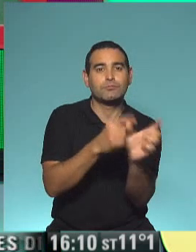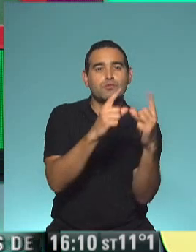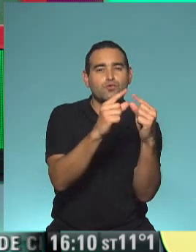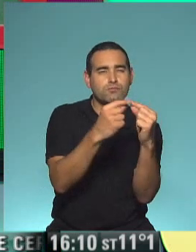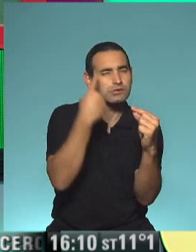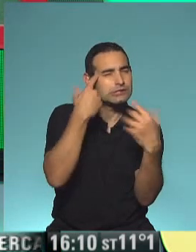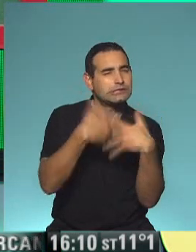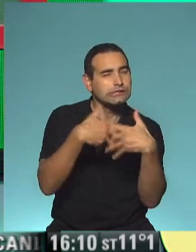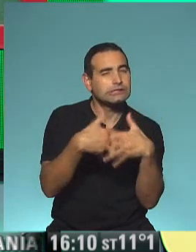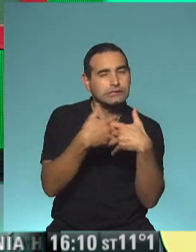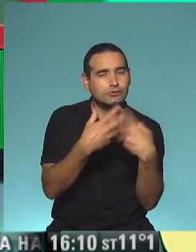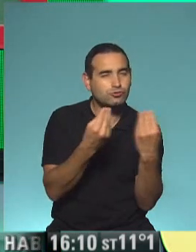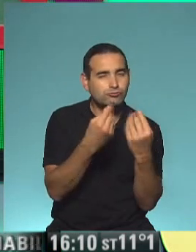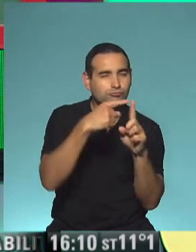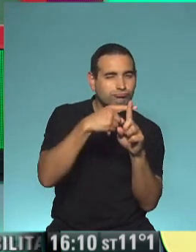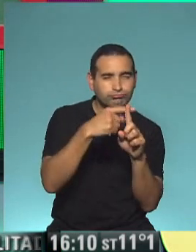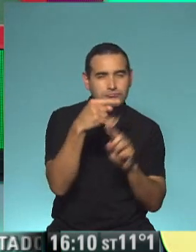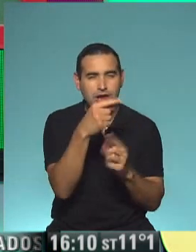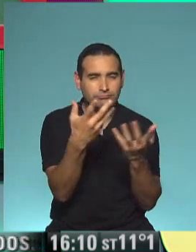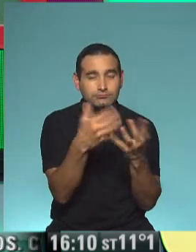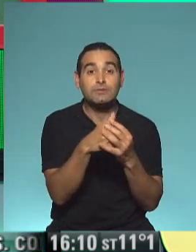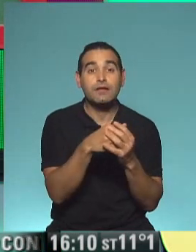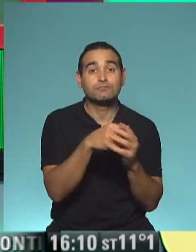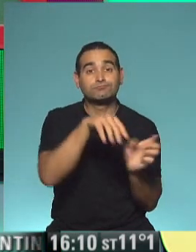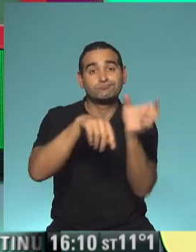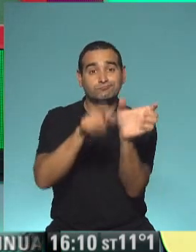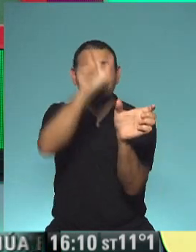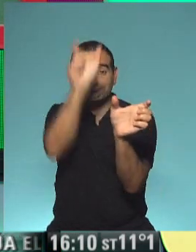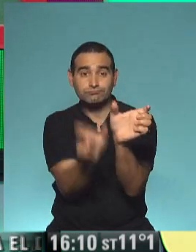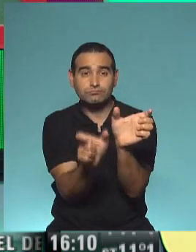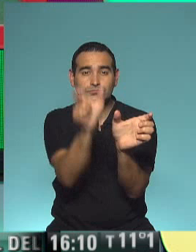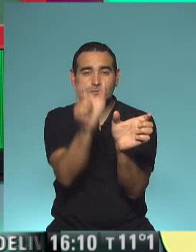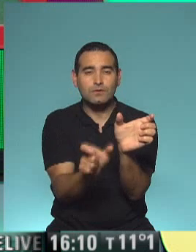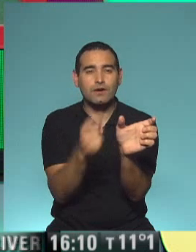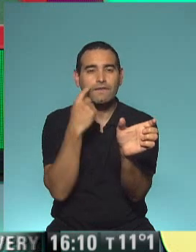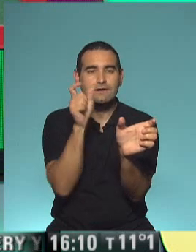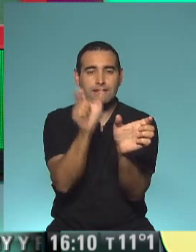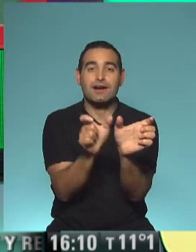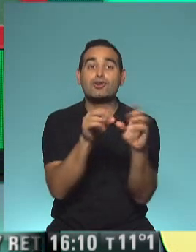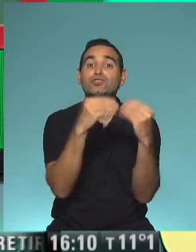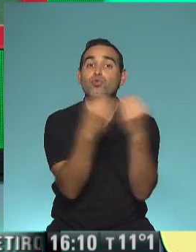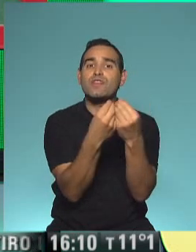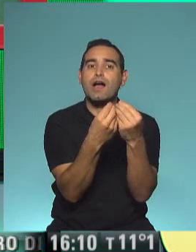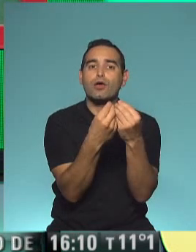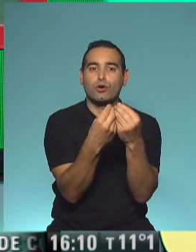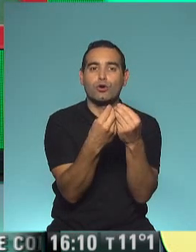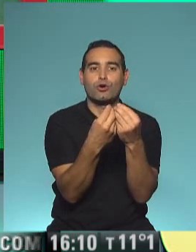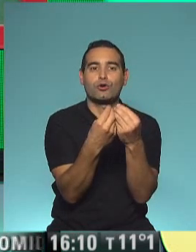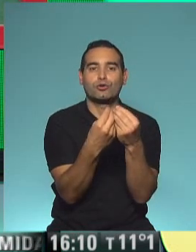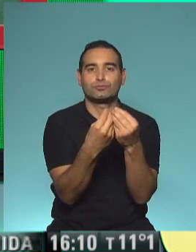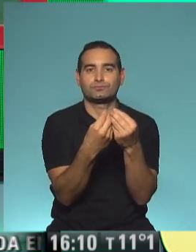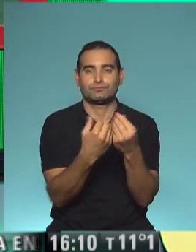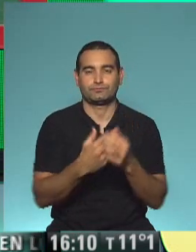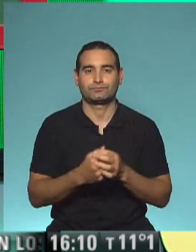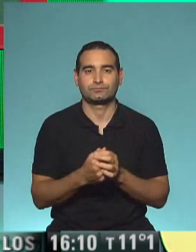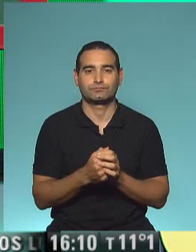pensar. Muy bien. Después voy a pensar si ese cálculo, la respuesta, ¿no? De ese